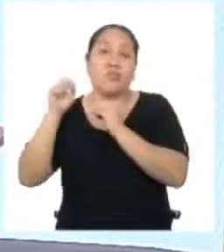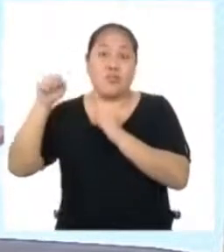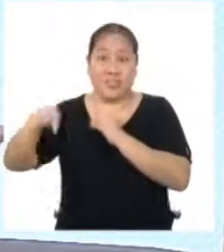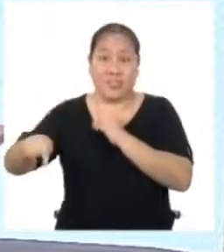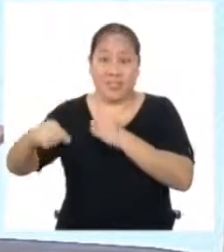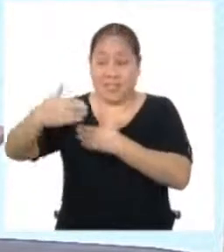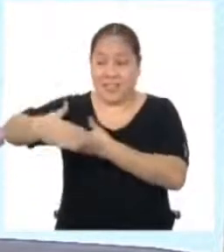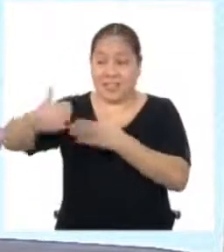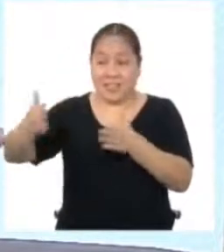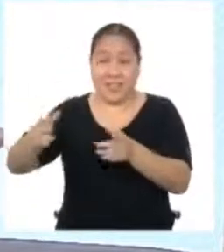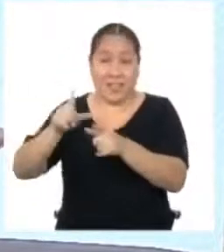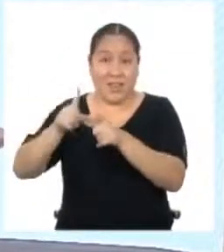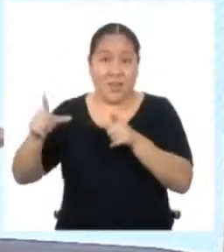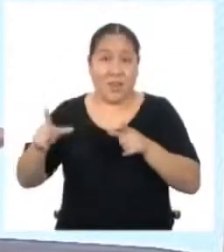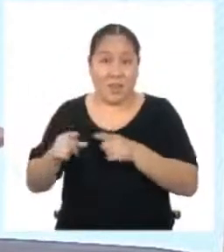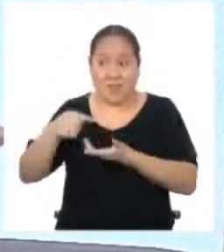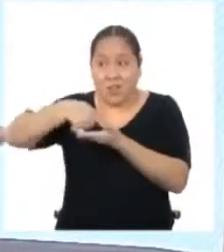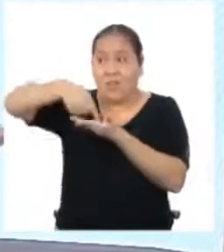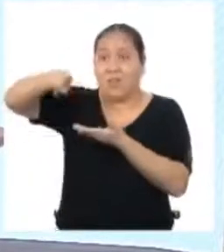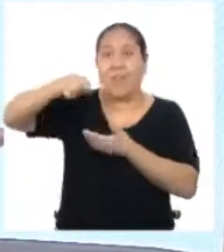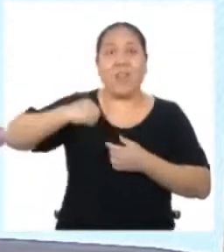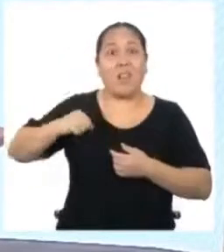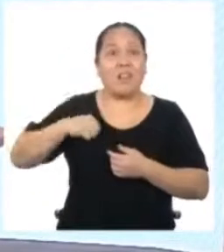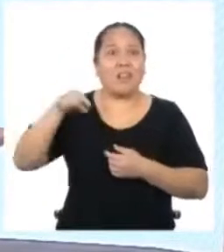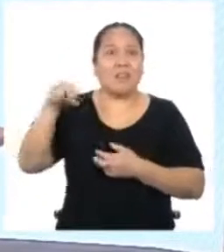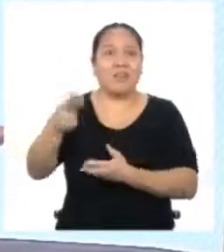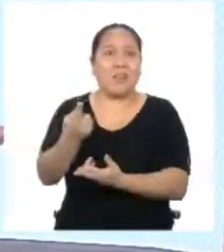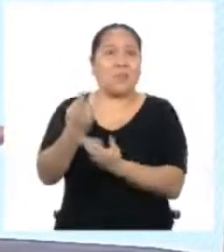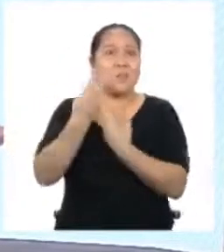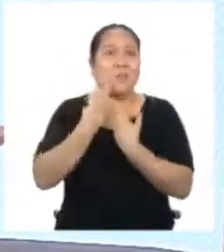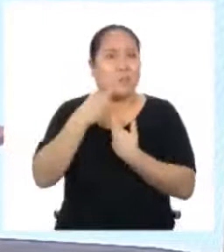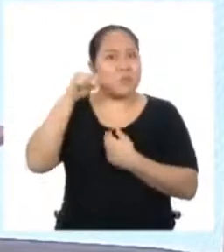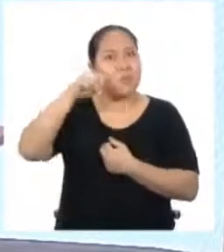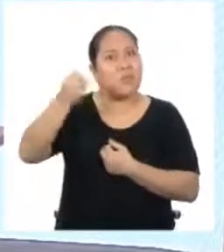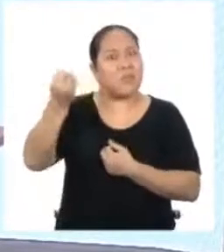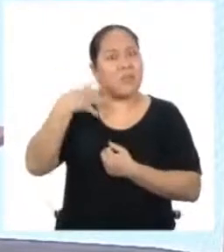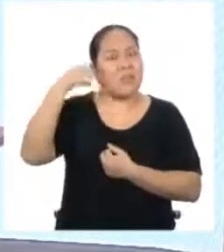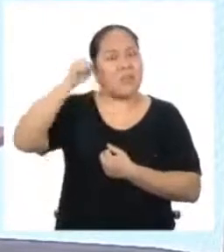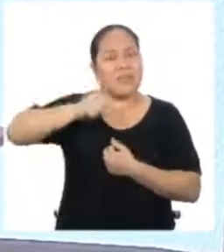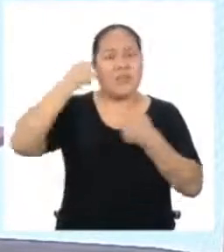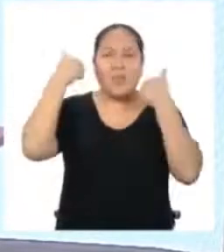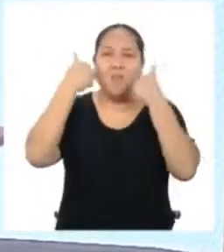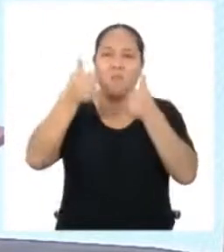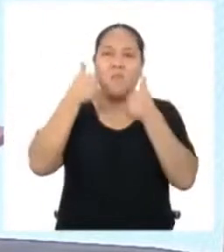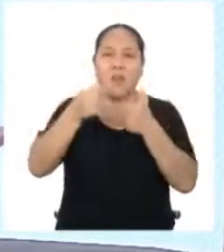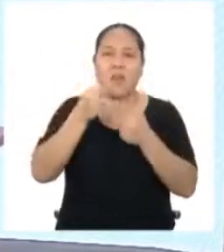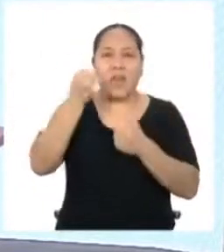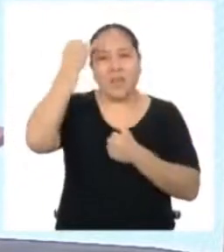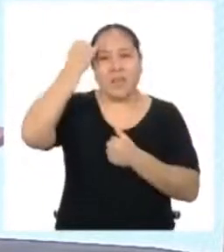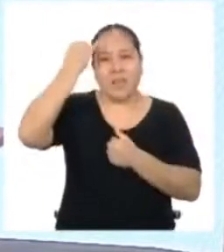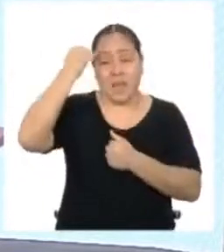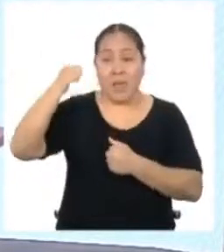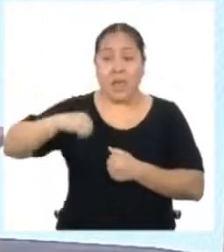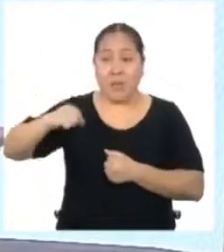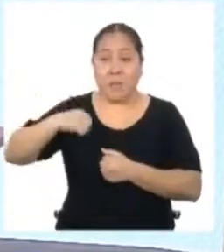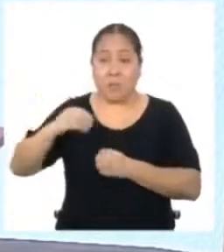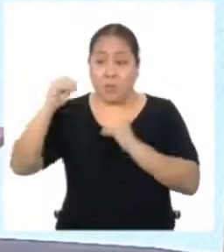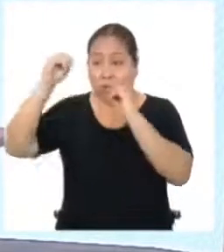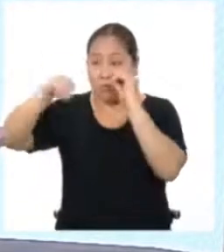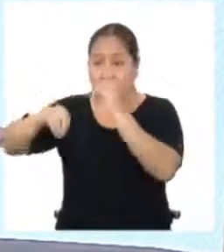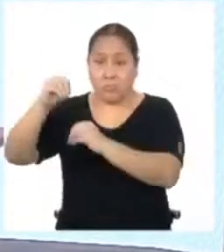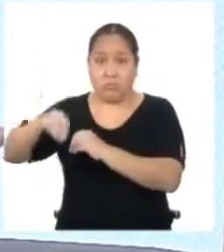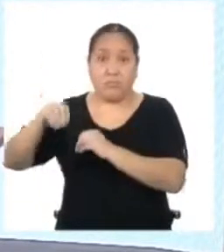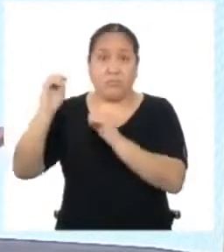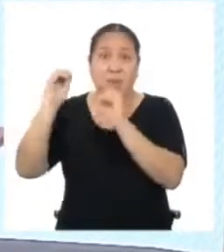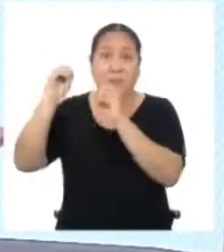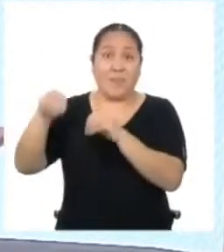alcalde ¿Y adivinen qué? Me respondió diciendo que era una gran idea Y que la municipalidad estaba dispuesta a invertir para llevarla a